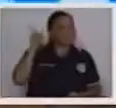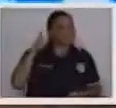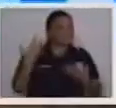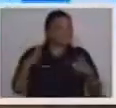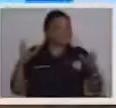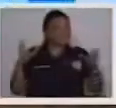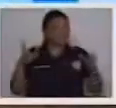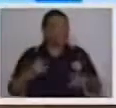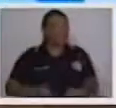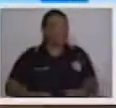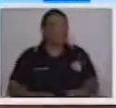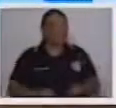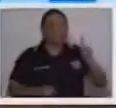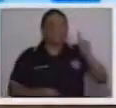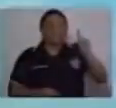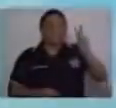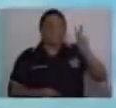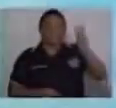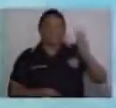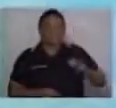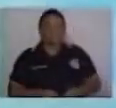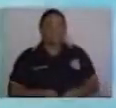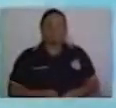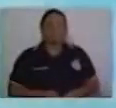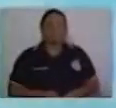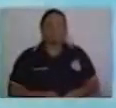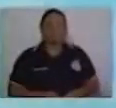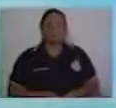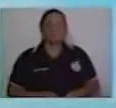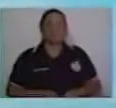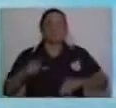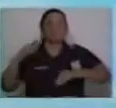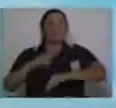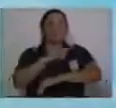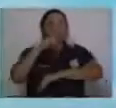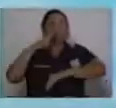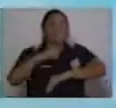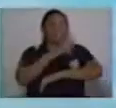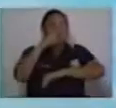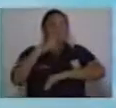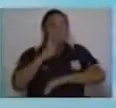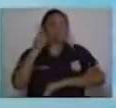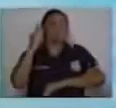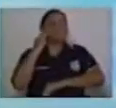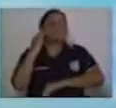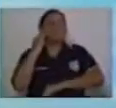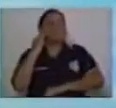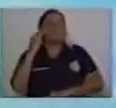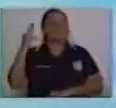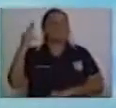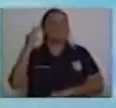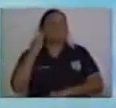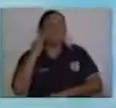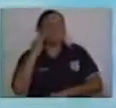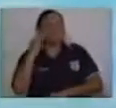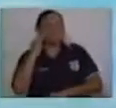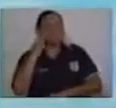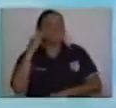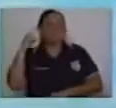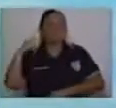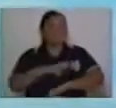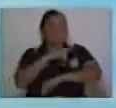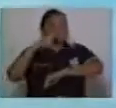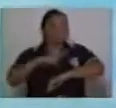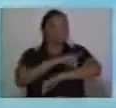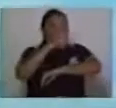todos juntos a la una, a las dos y a las tres. La ovejita de mamá, de mamá, de